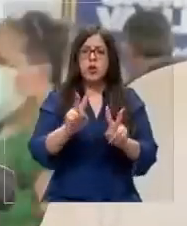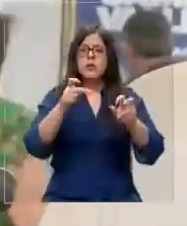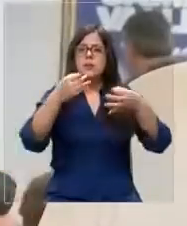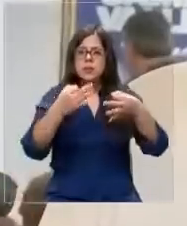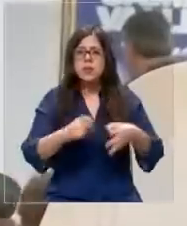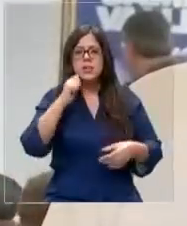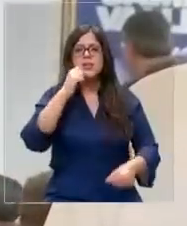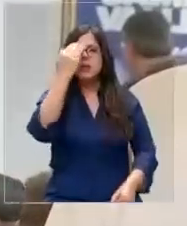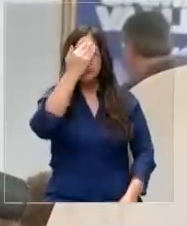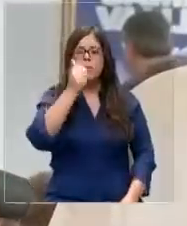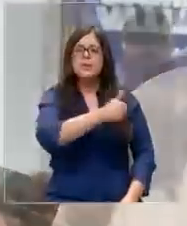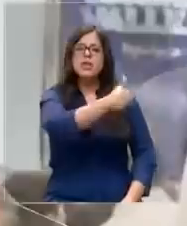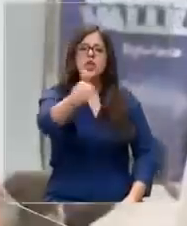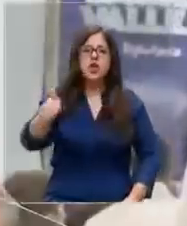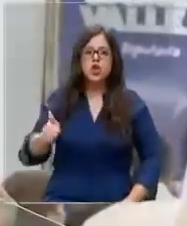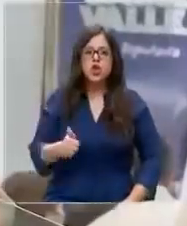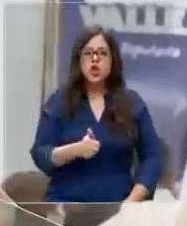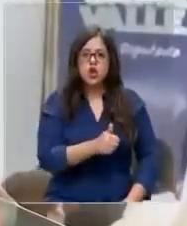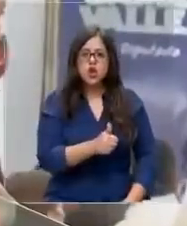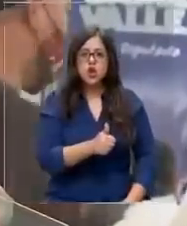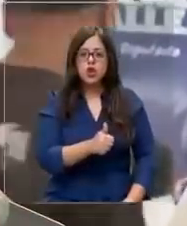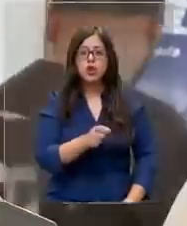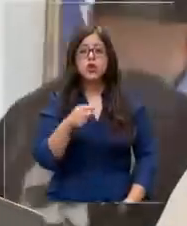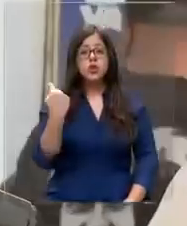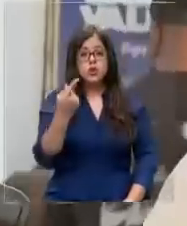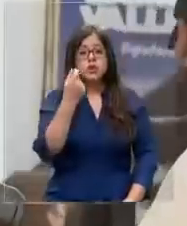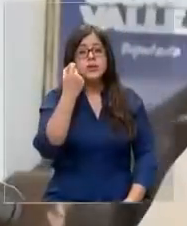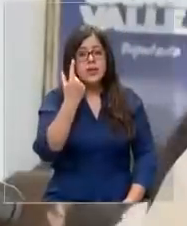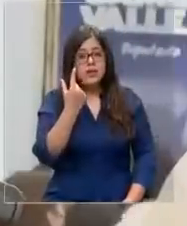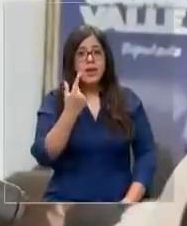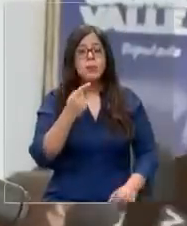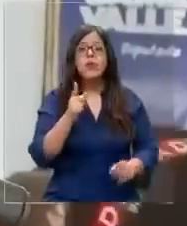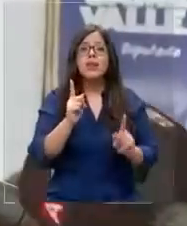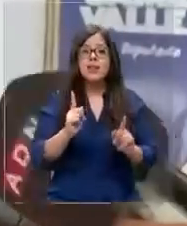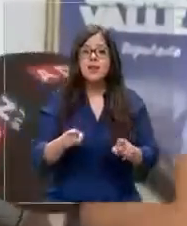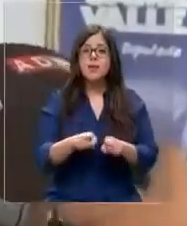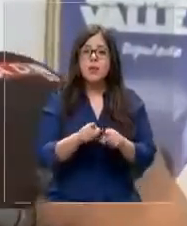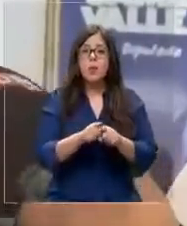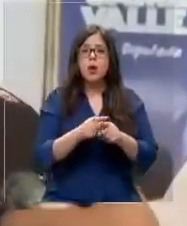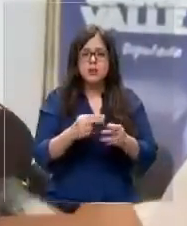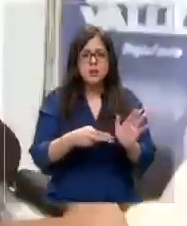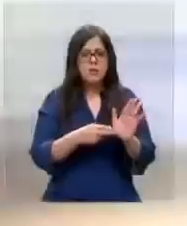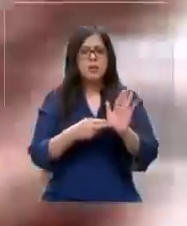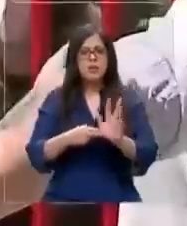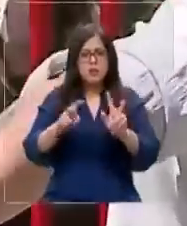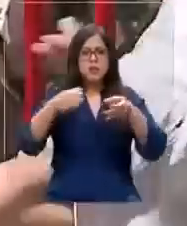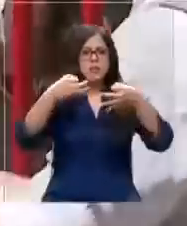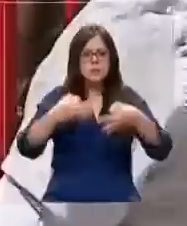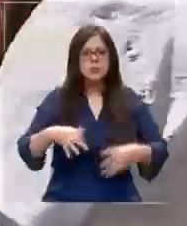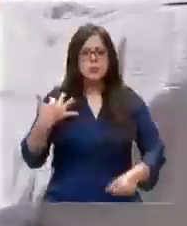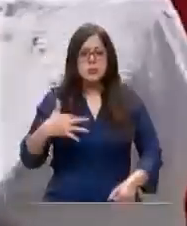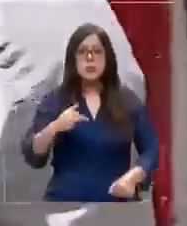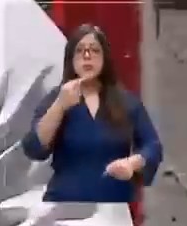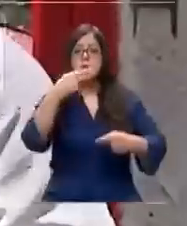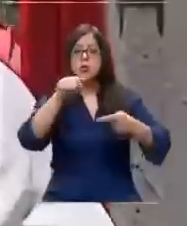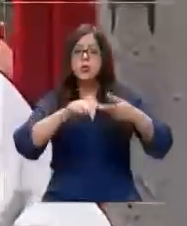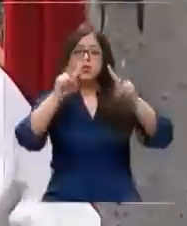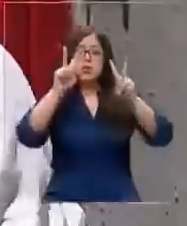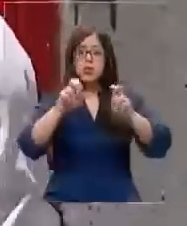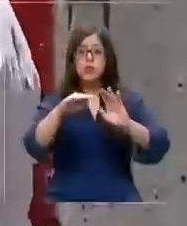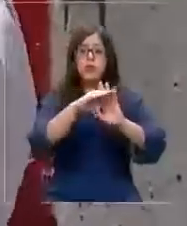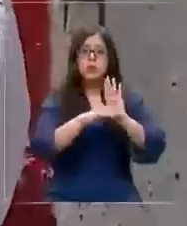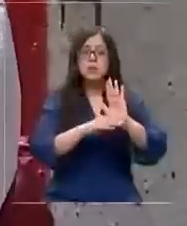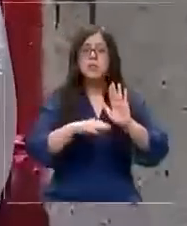seguridad es una preocupación de todos y todas. Sabemos que tenemos que empezar a relevar nuestra perspectiva de seguridad. Otro tema que está en la agenda